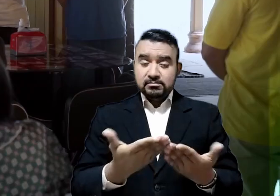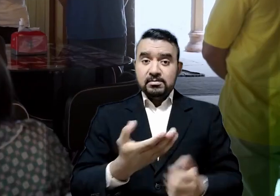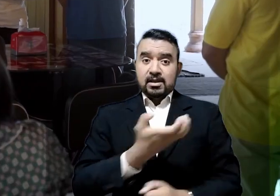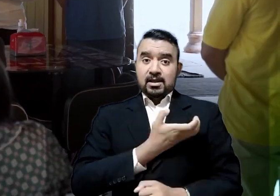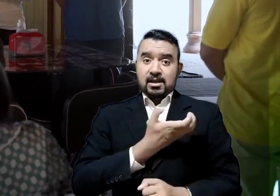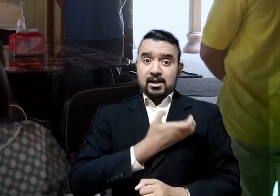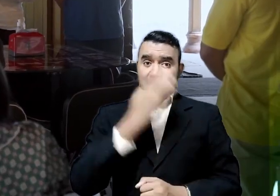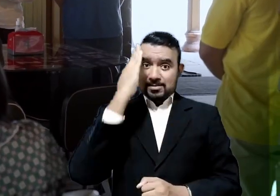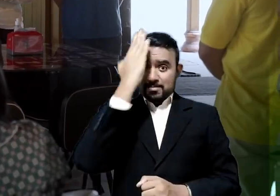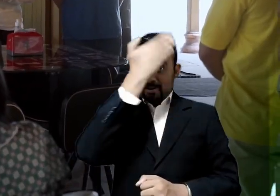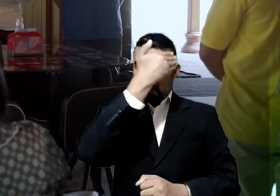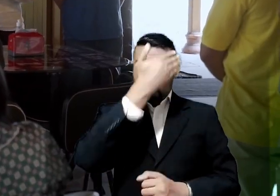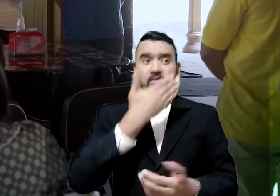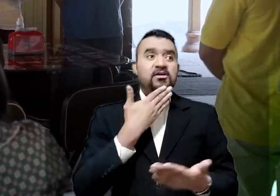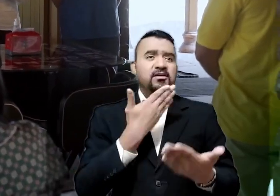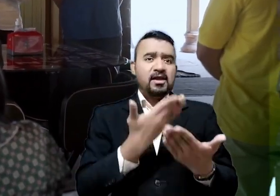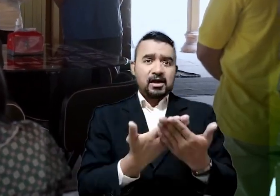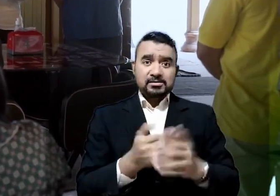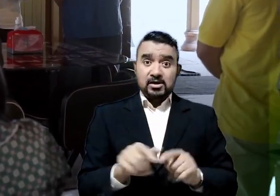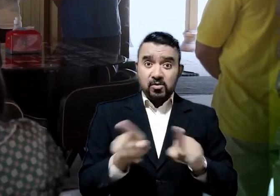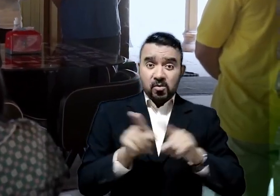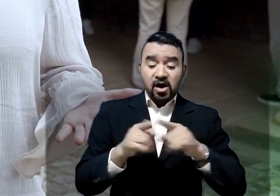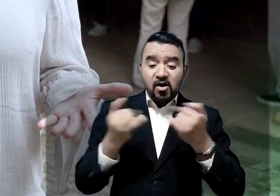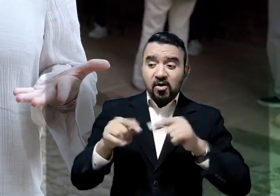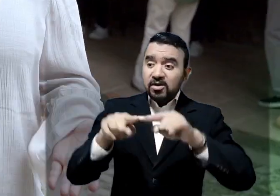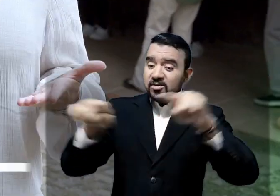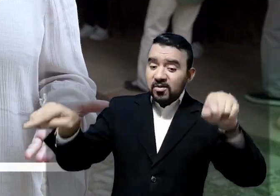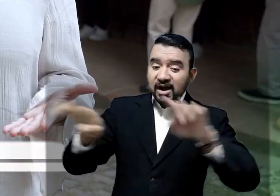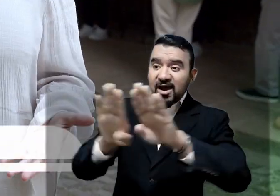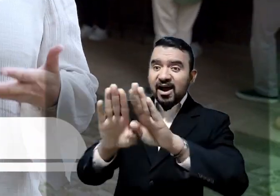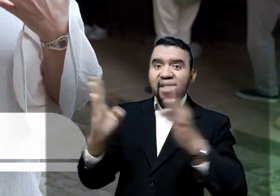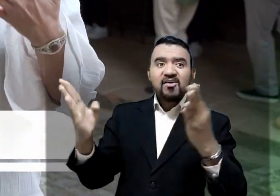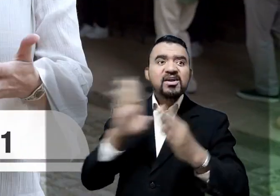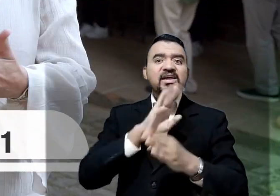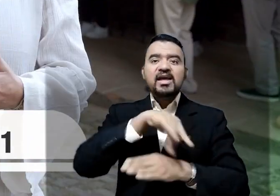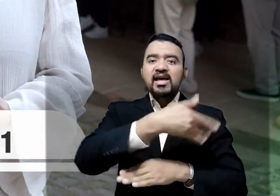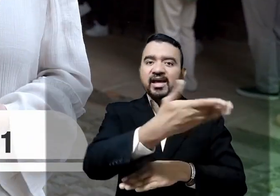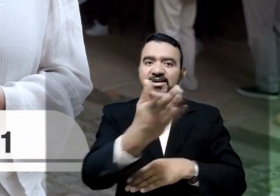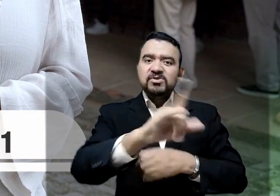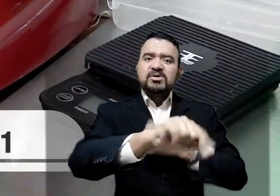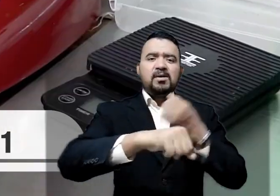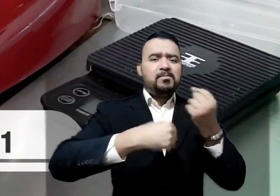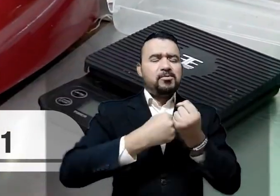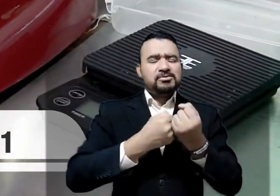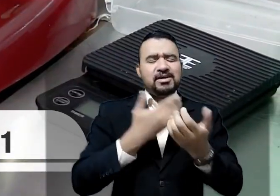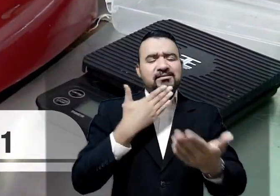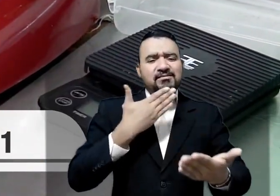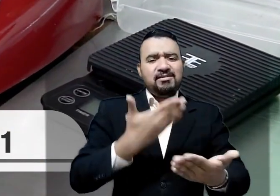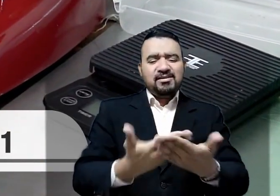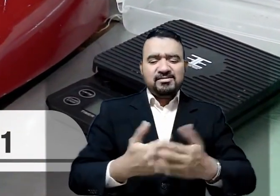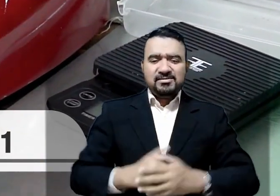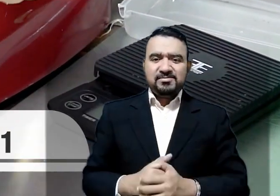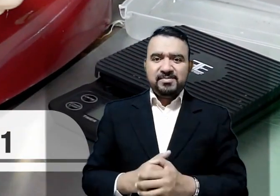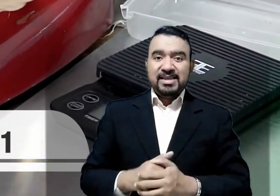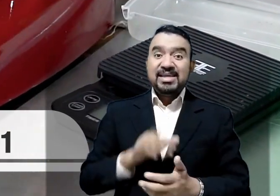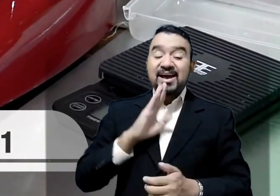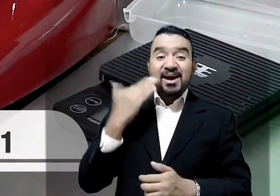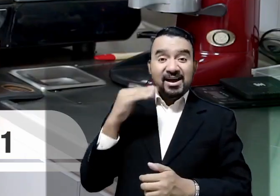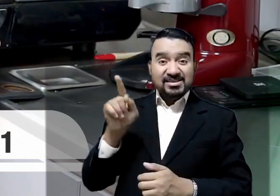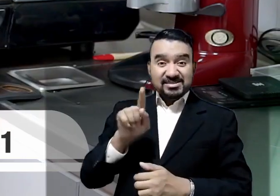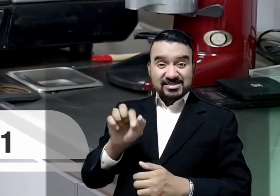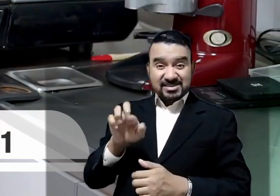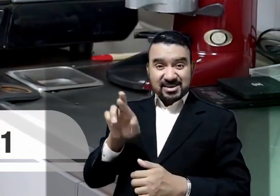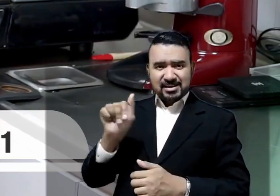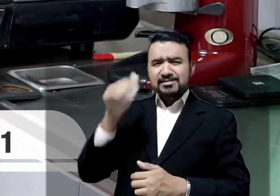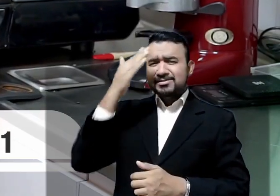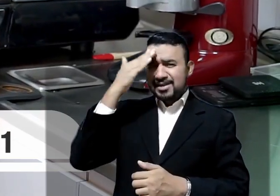en cabeza del alcalde Braulio Espinosa. Este sueño no sería posible sin el apoyo de la Administración. Además de su talento con el